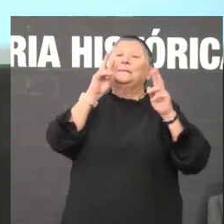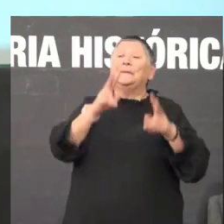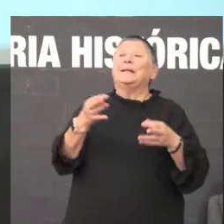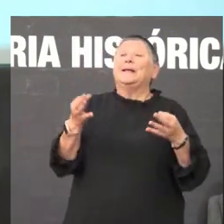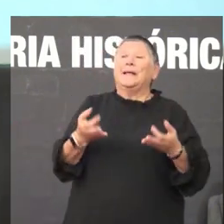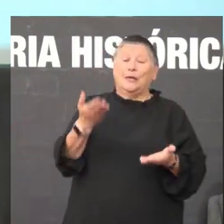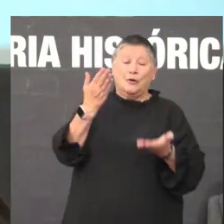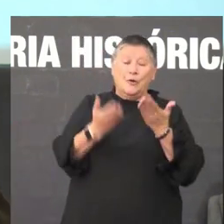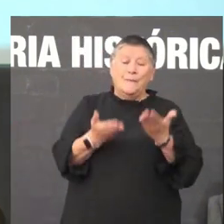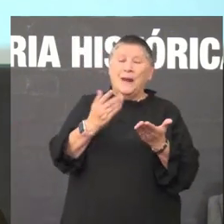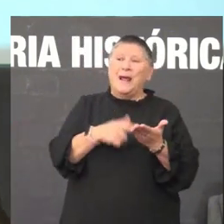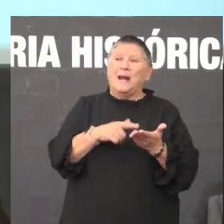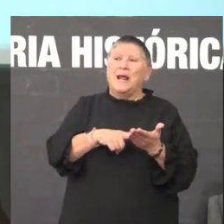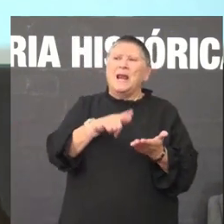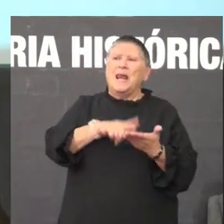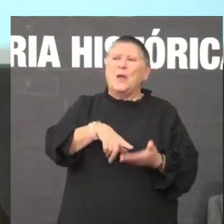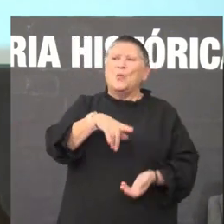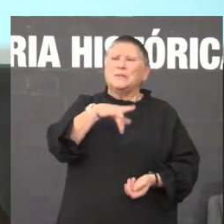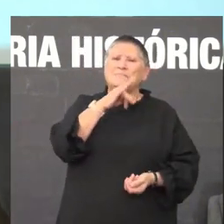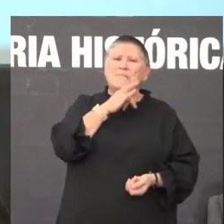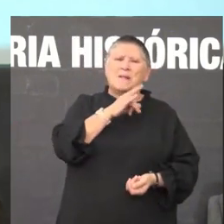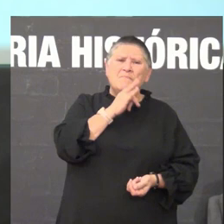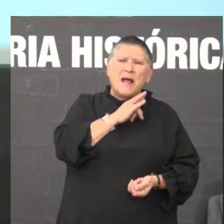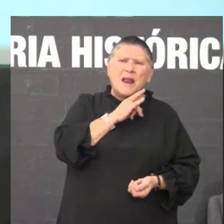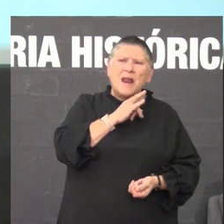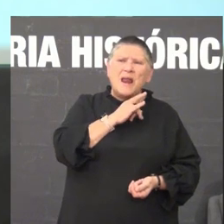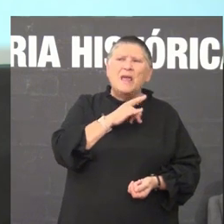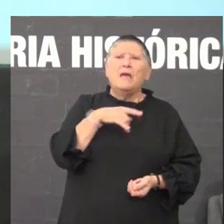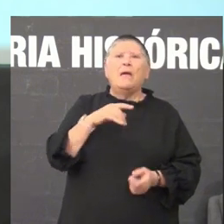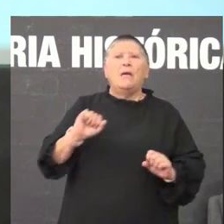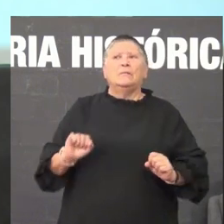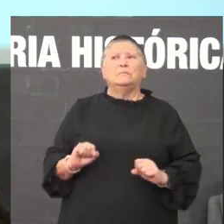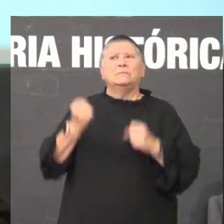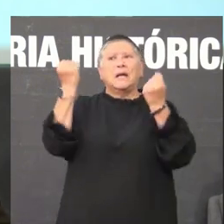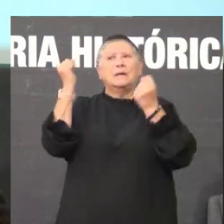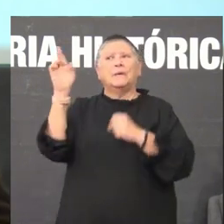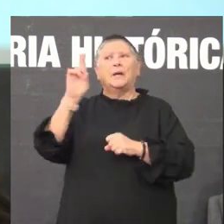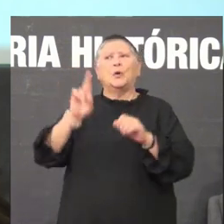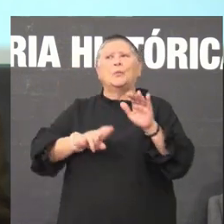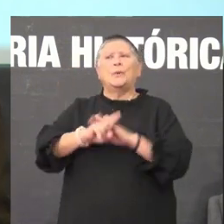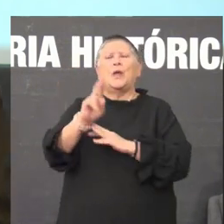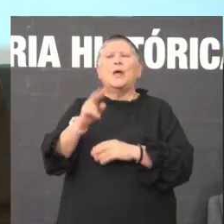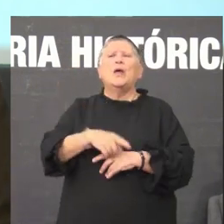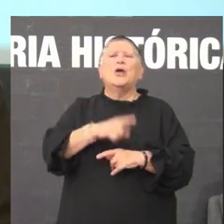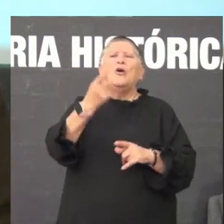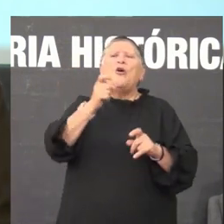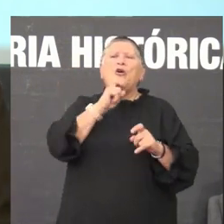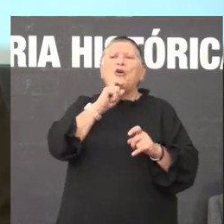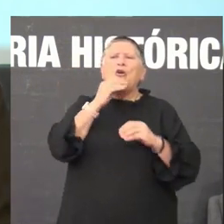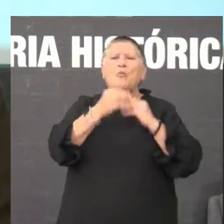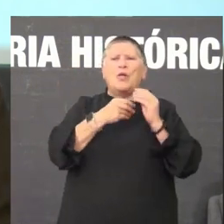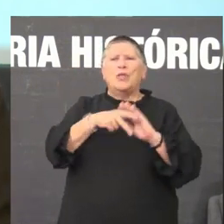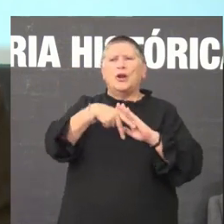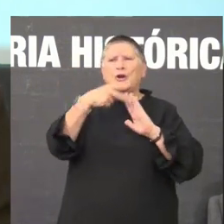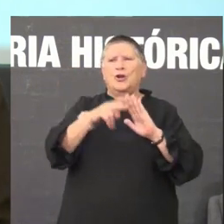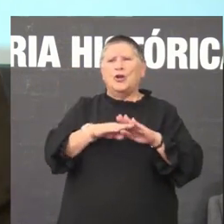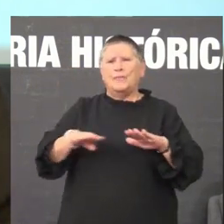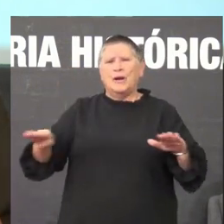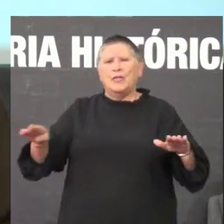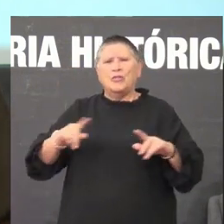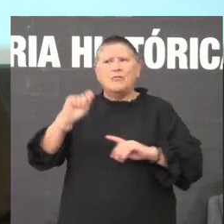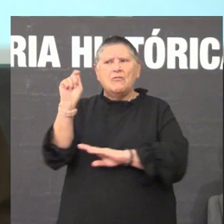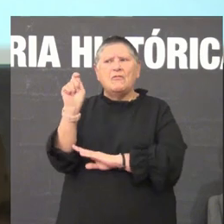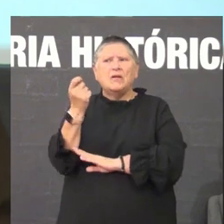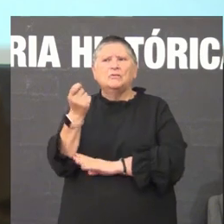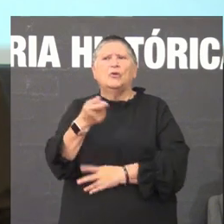as linguas que estiveron mal e que se recuperaron cales foron as normalizacións exitosas como